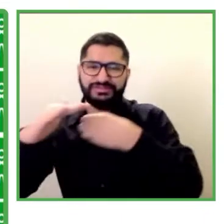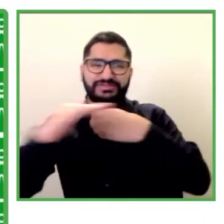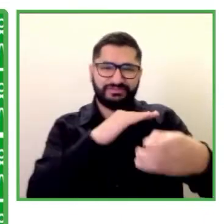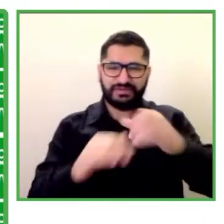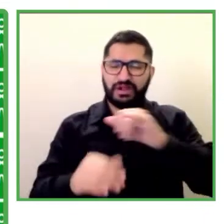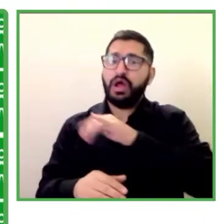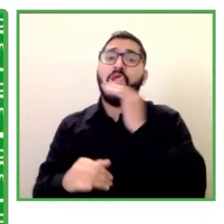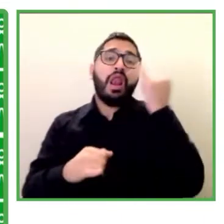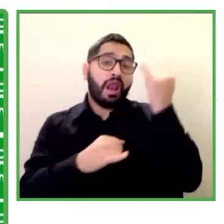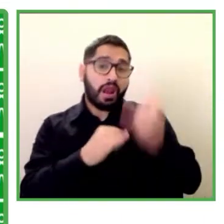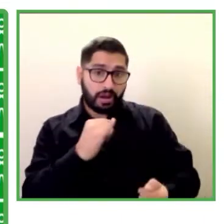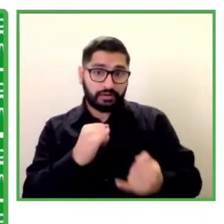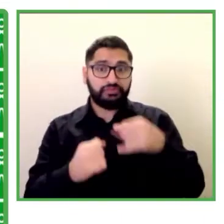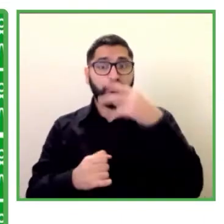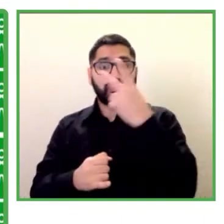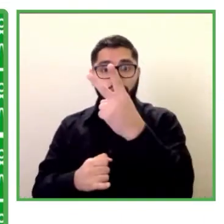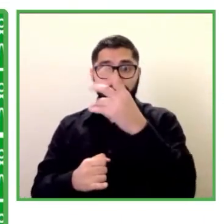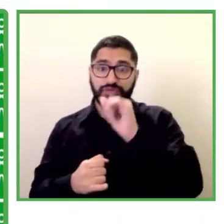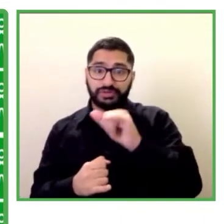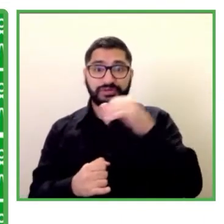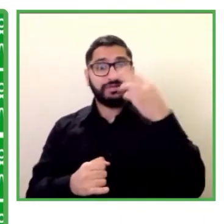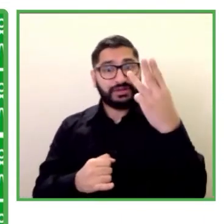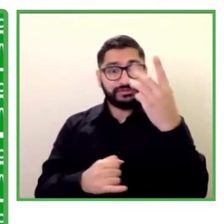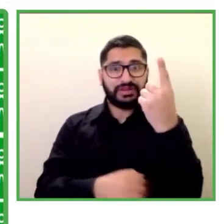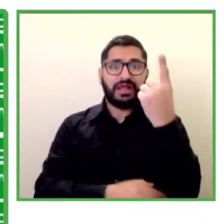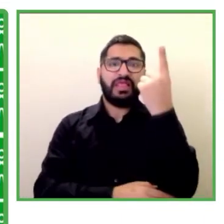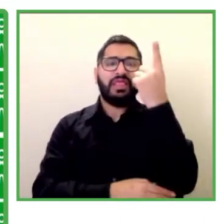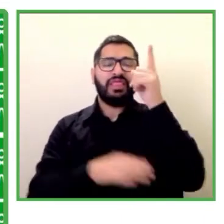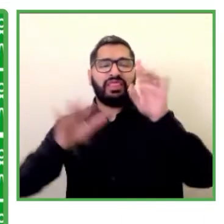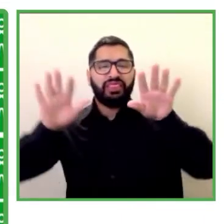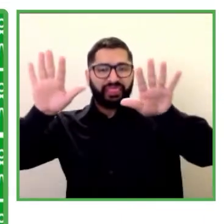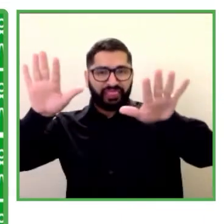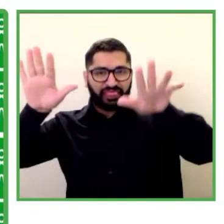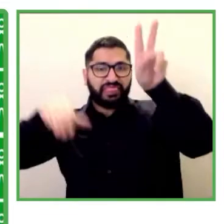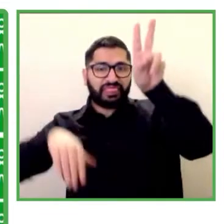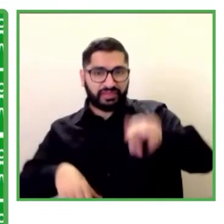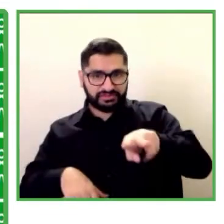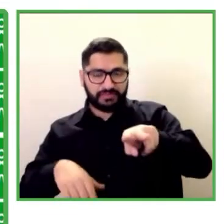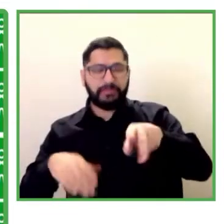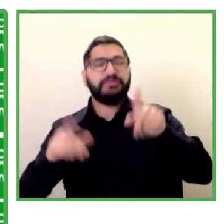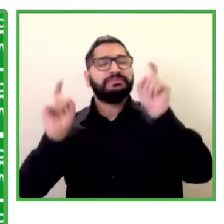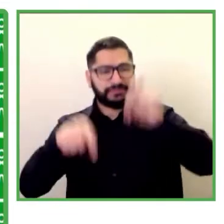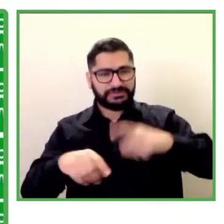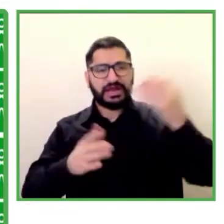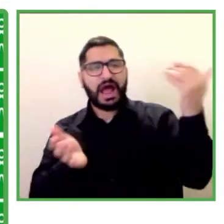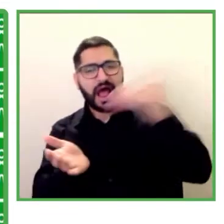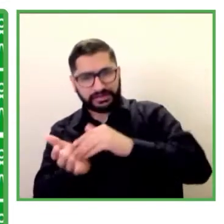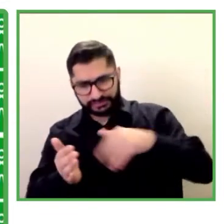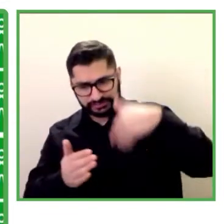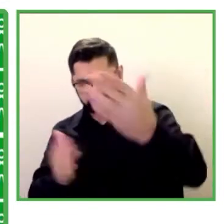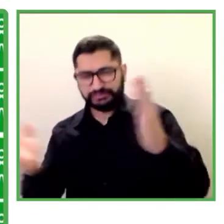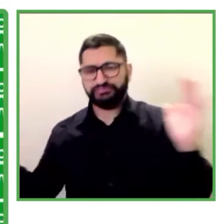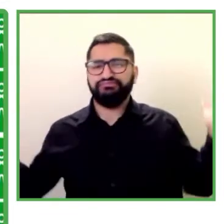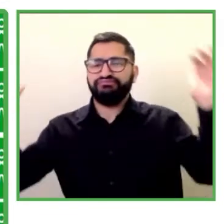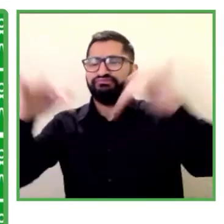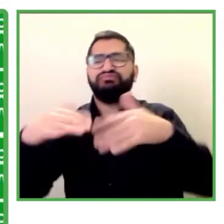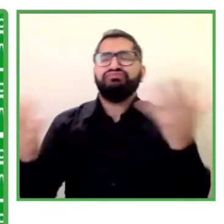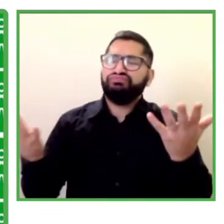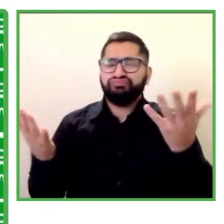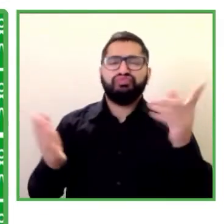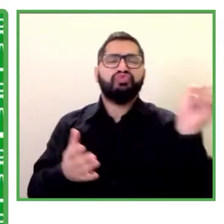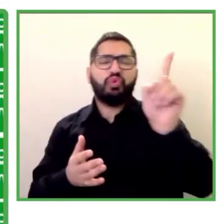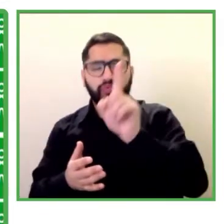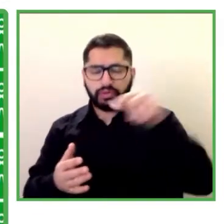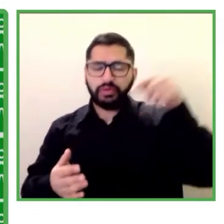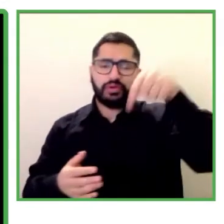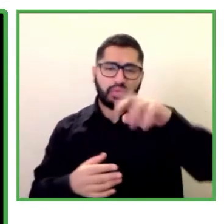año de manera virtual en paralelo en Uruguay a través de la red de empresas inclusivas y en Argentina a través de la Fundación Discar y